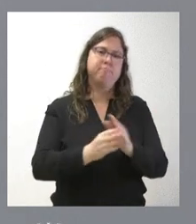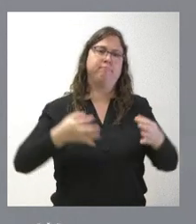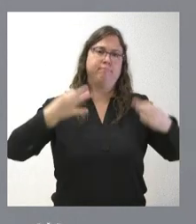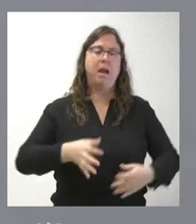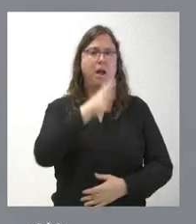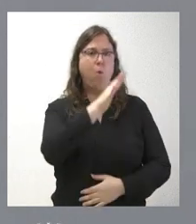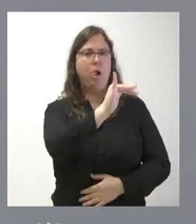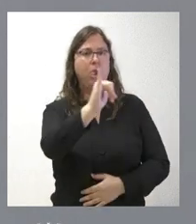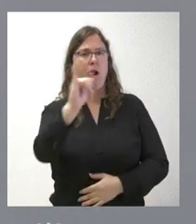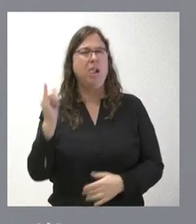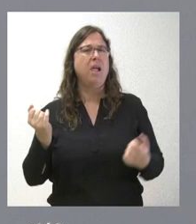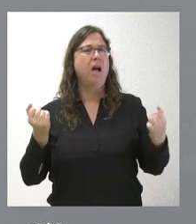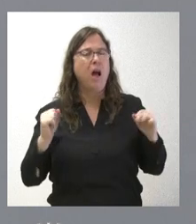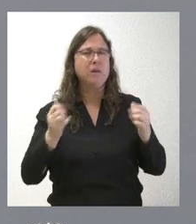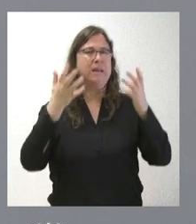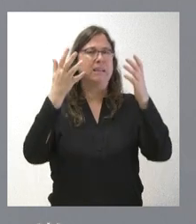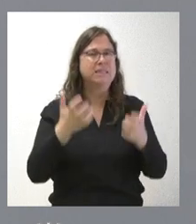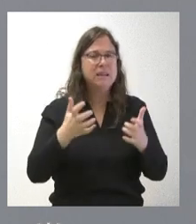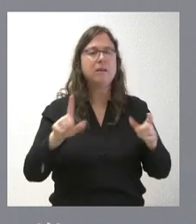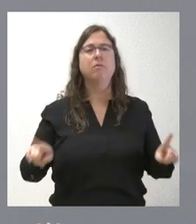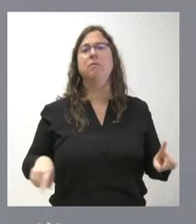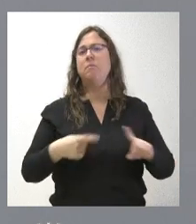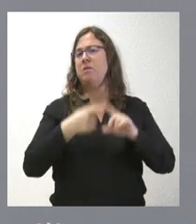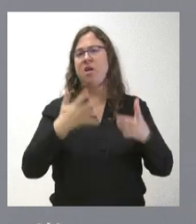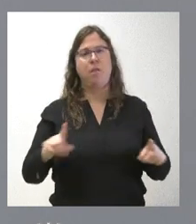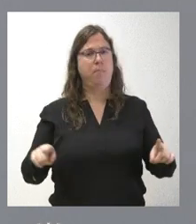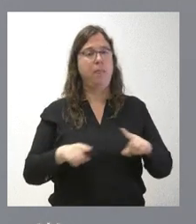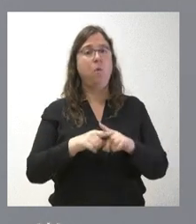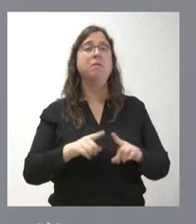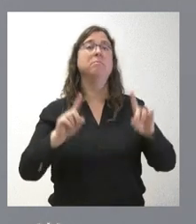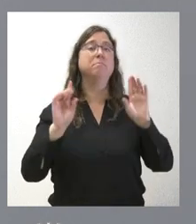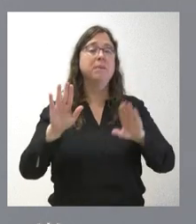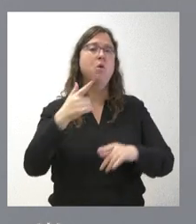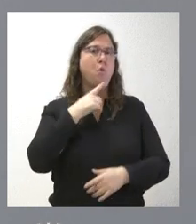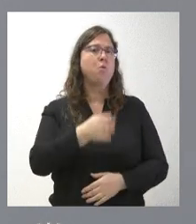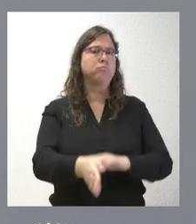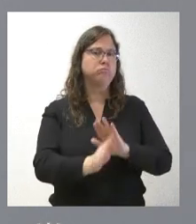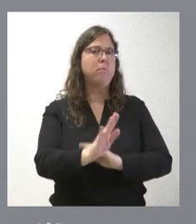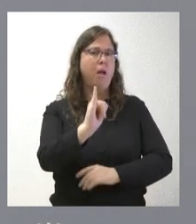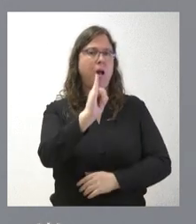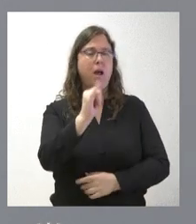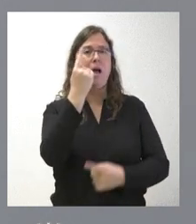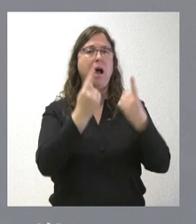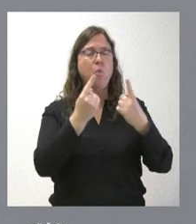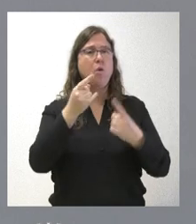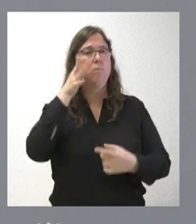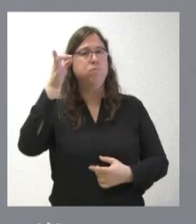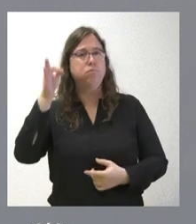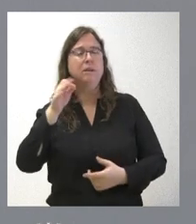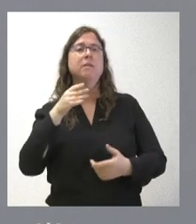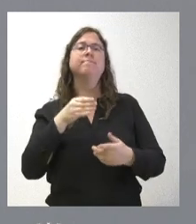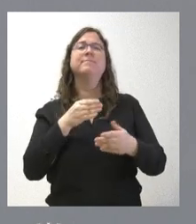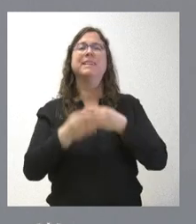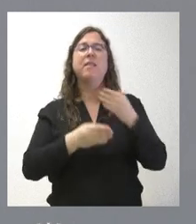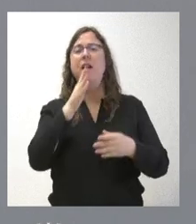disponible incluso en épocas de sequía y escasez como la que atravesamos. No obstante, todavía hay algunas localidades que se suministran a través